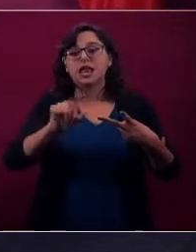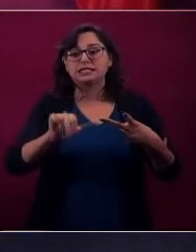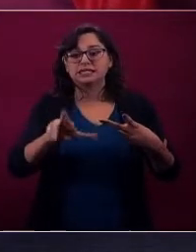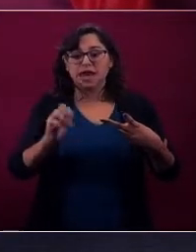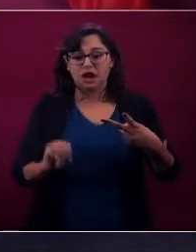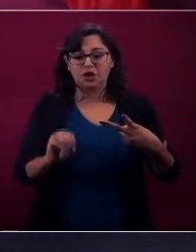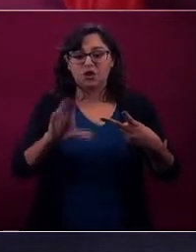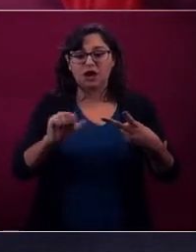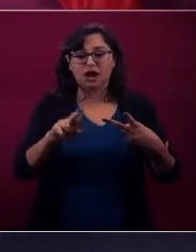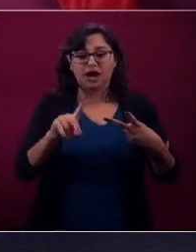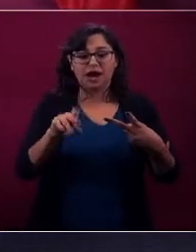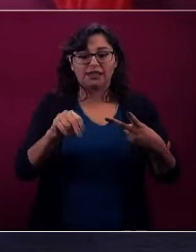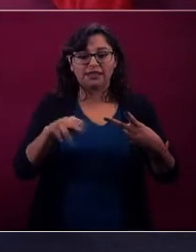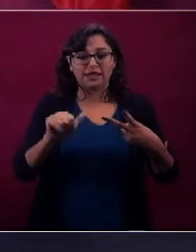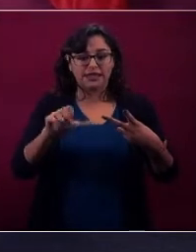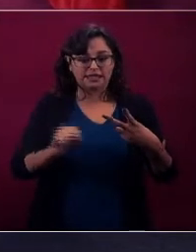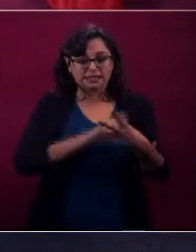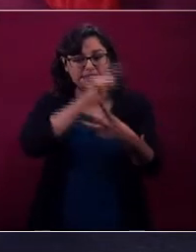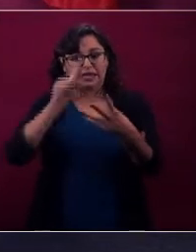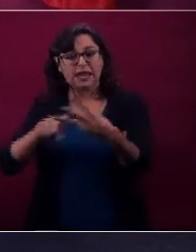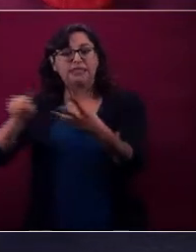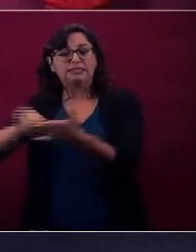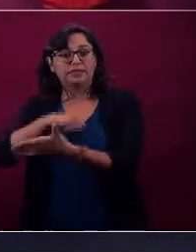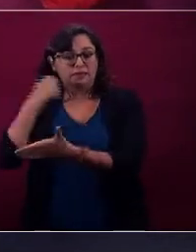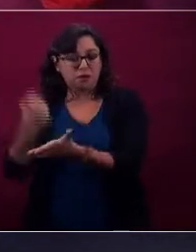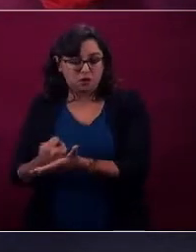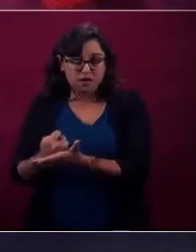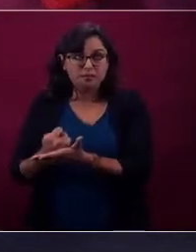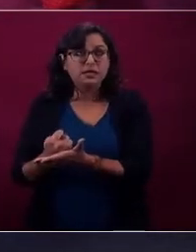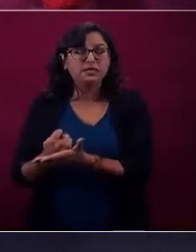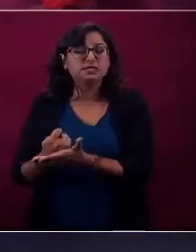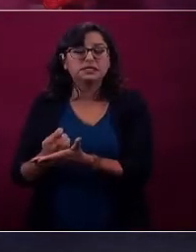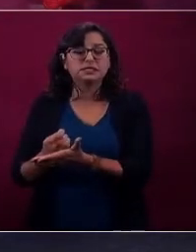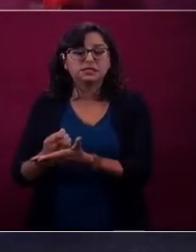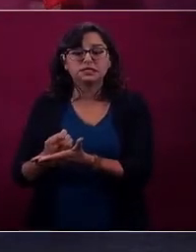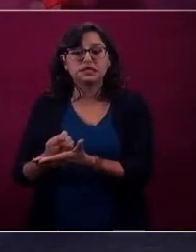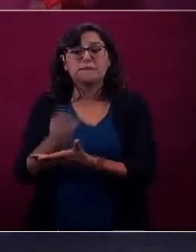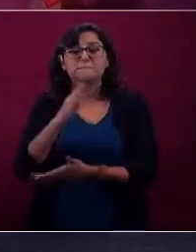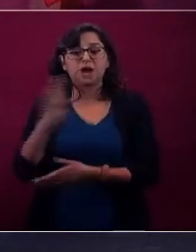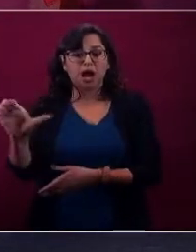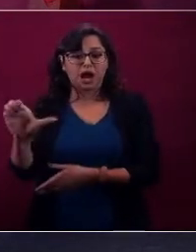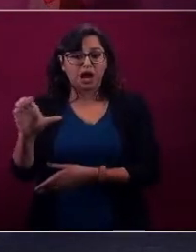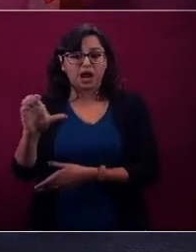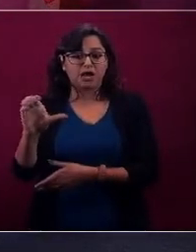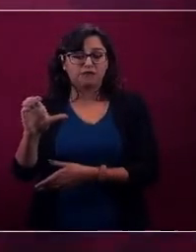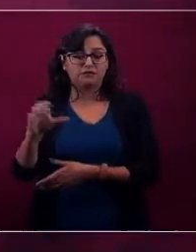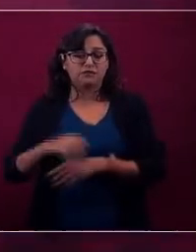las de Tamaulipas y Baja California.